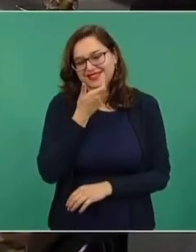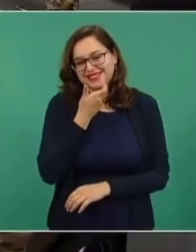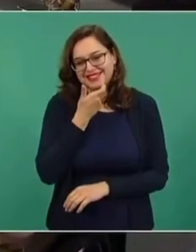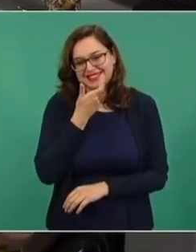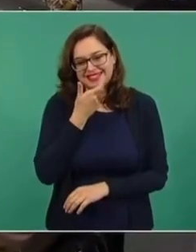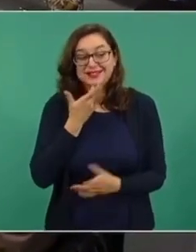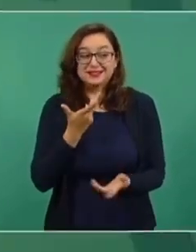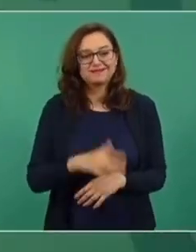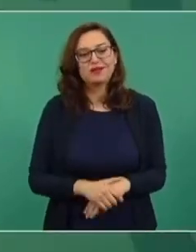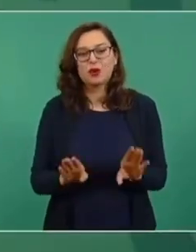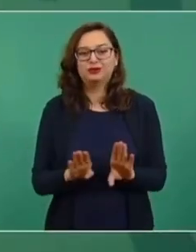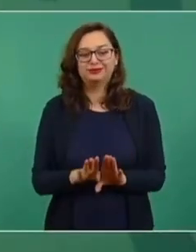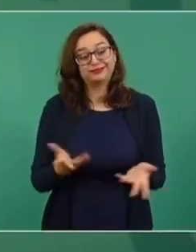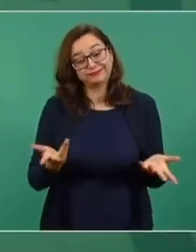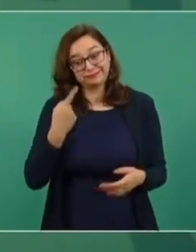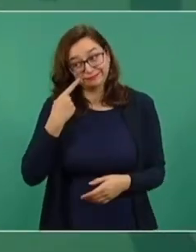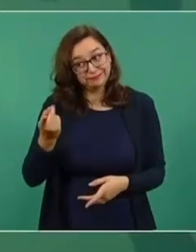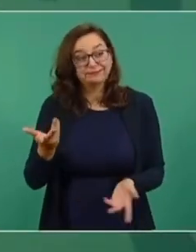Es tengan para que aprendan.